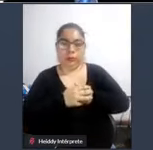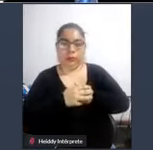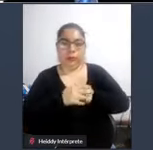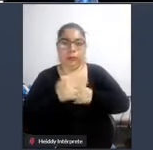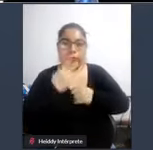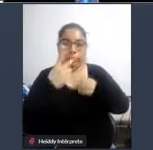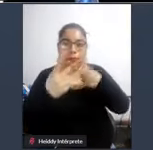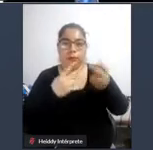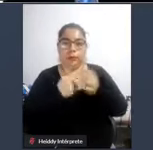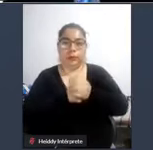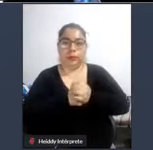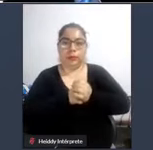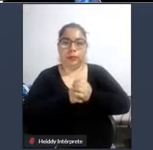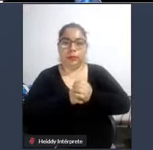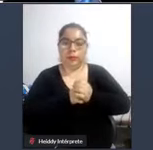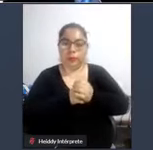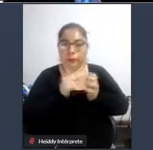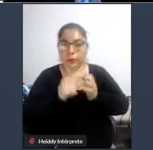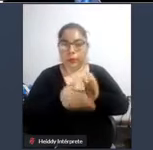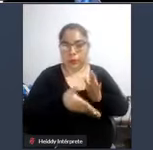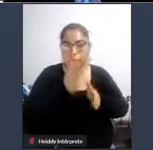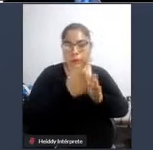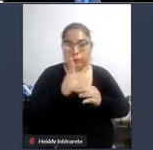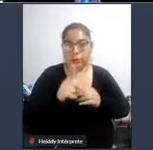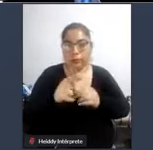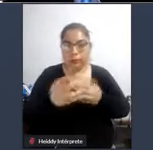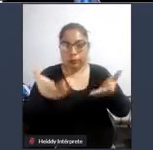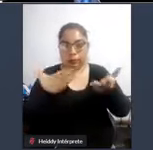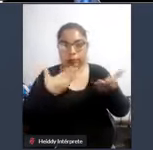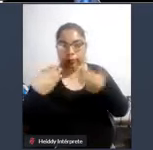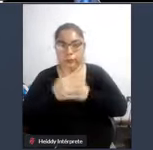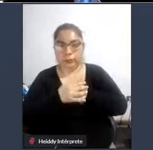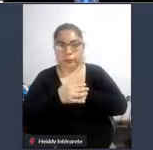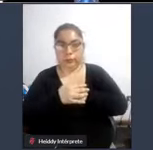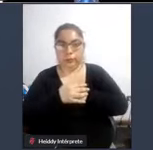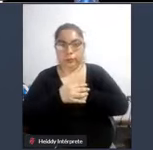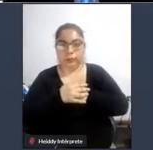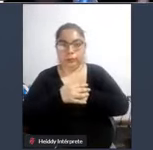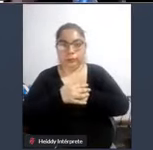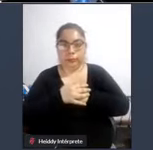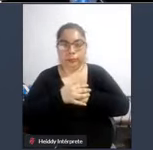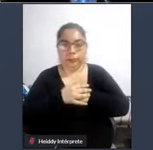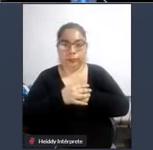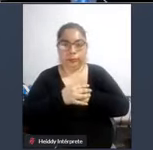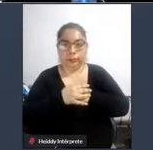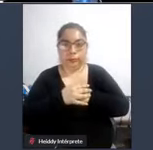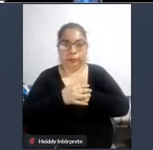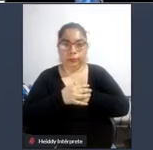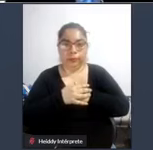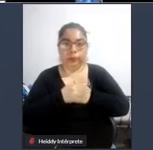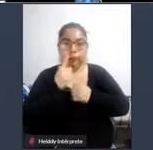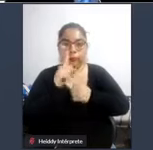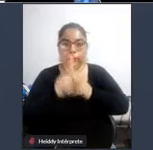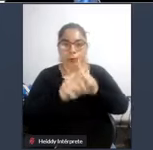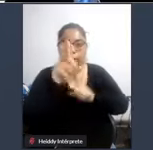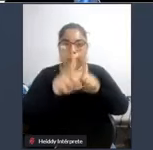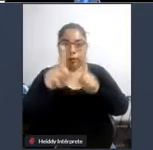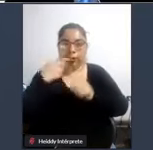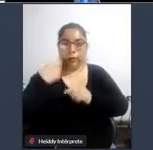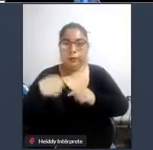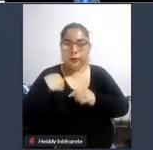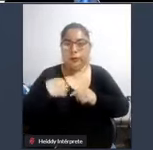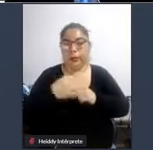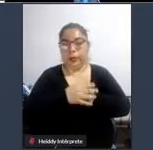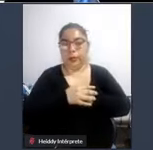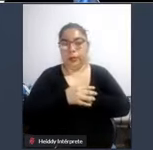podríamos ir consiguiendo en cada una de las en cada una de las municipalidades